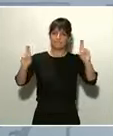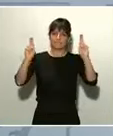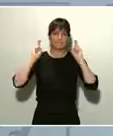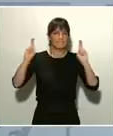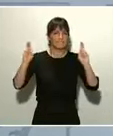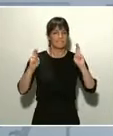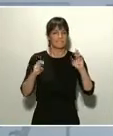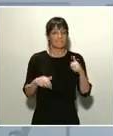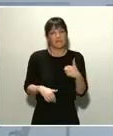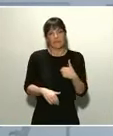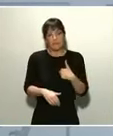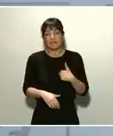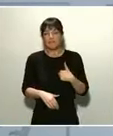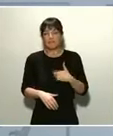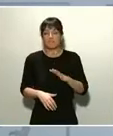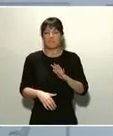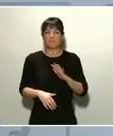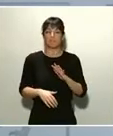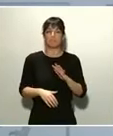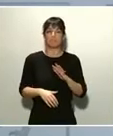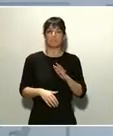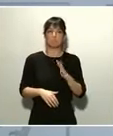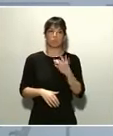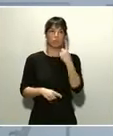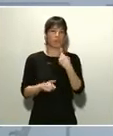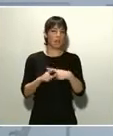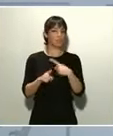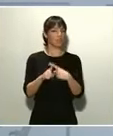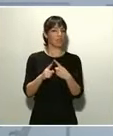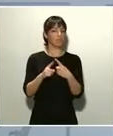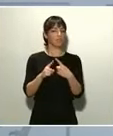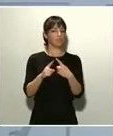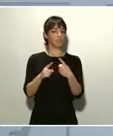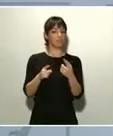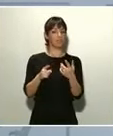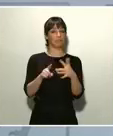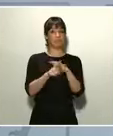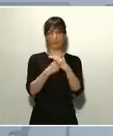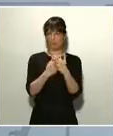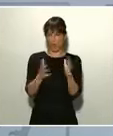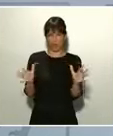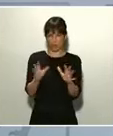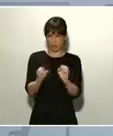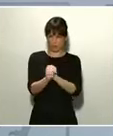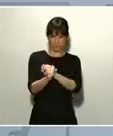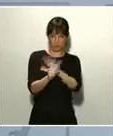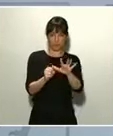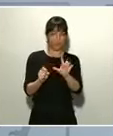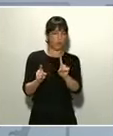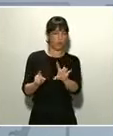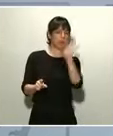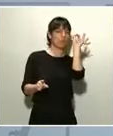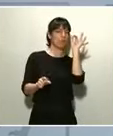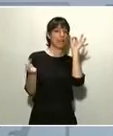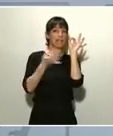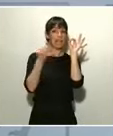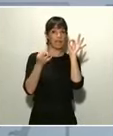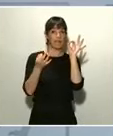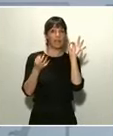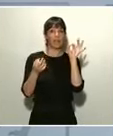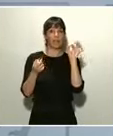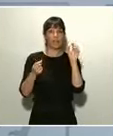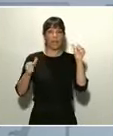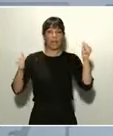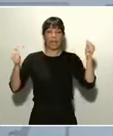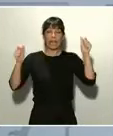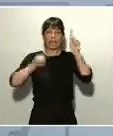parece que si algo podemos extraer de esta desgracia que es el COVID-19 es que esta crisis está sacando lo mejor de nosotros